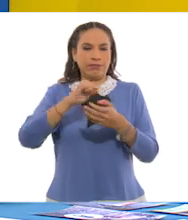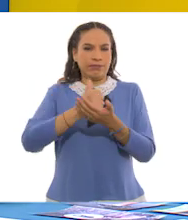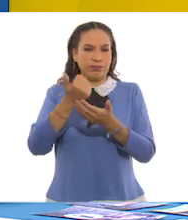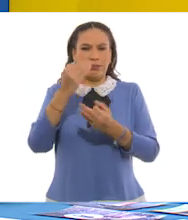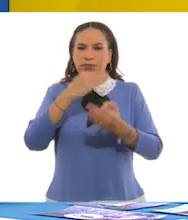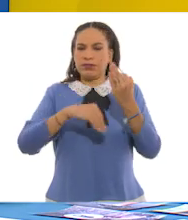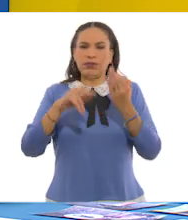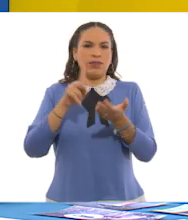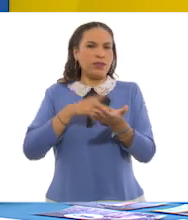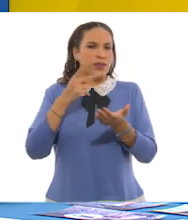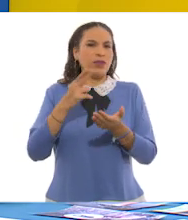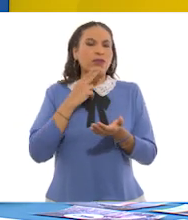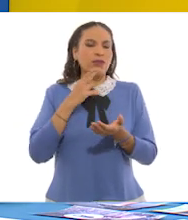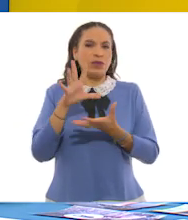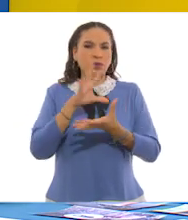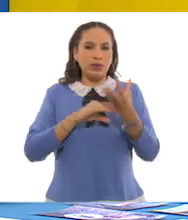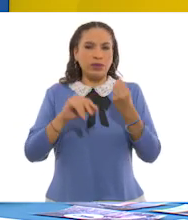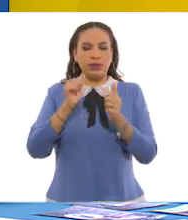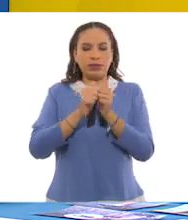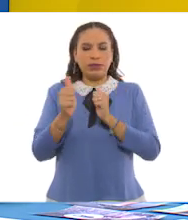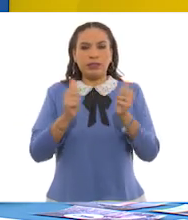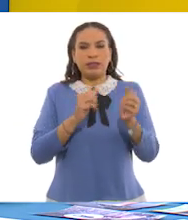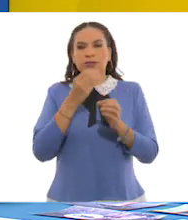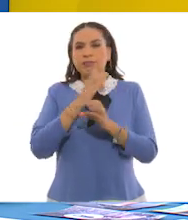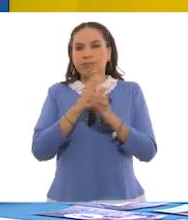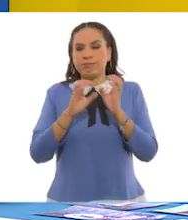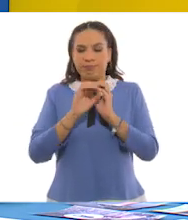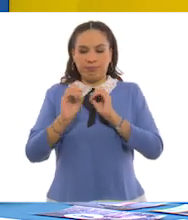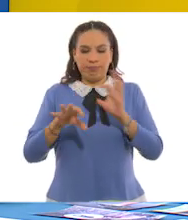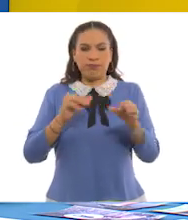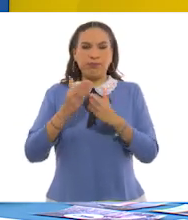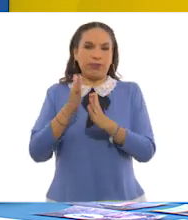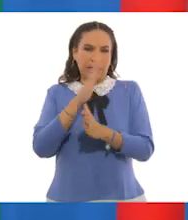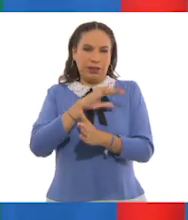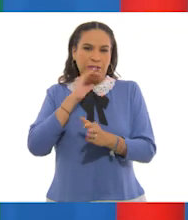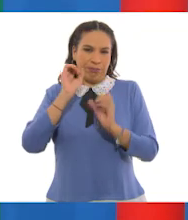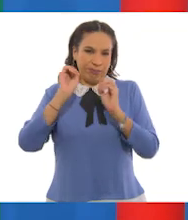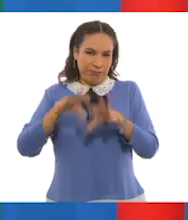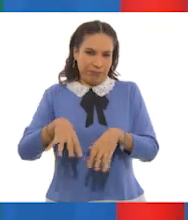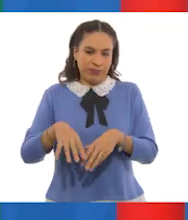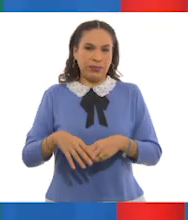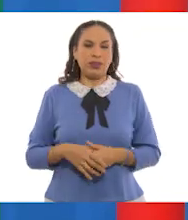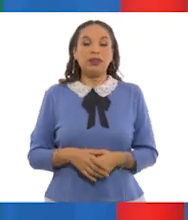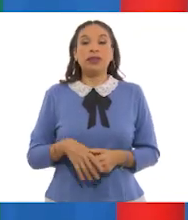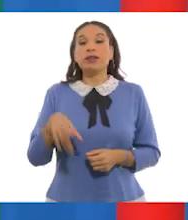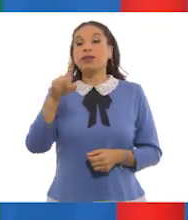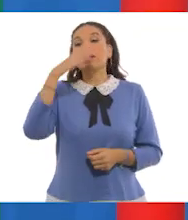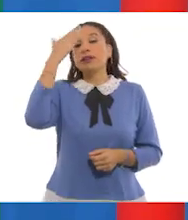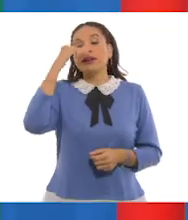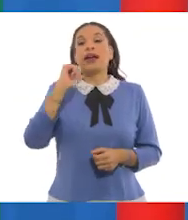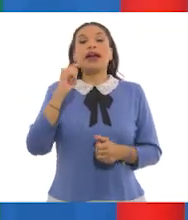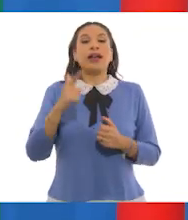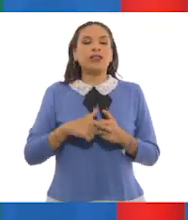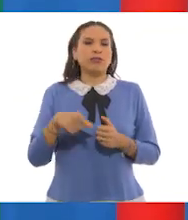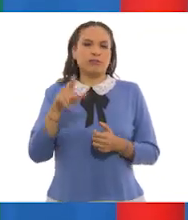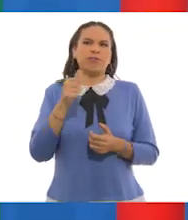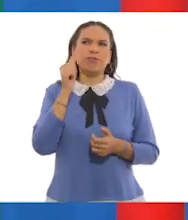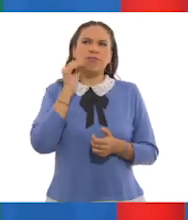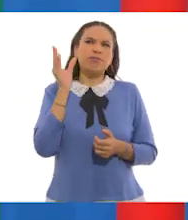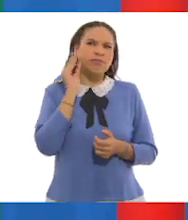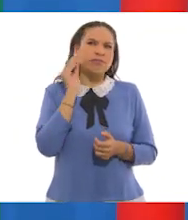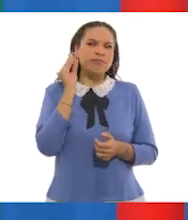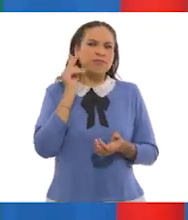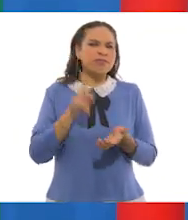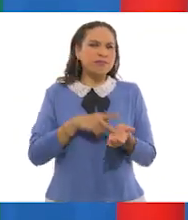veces que sea posible y separar los residuos antes de desecharlos. Sabemos que es algo que hemos escuchado